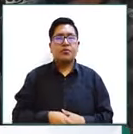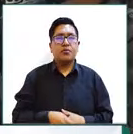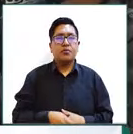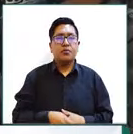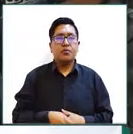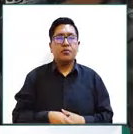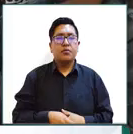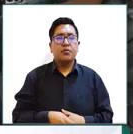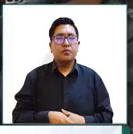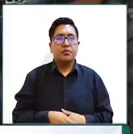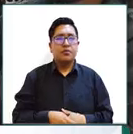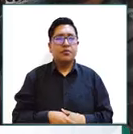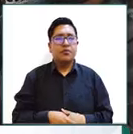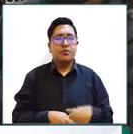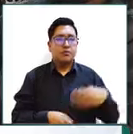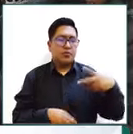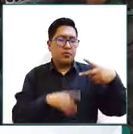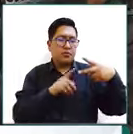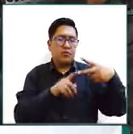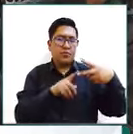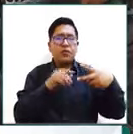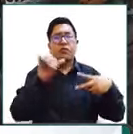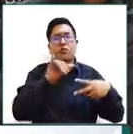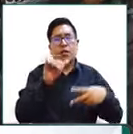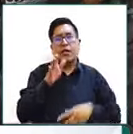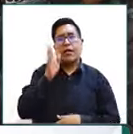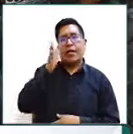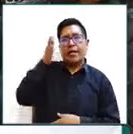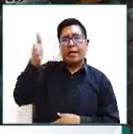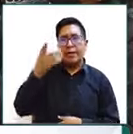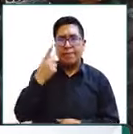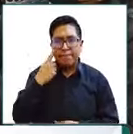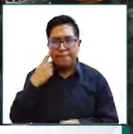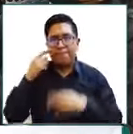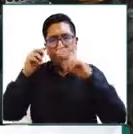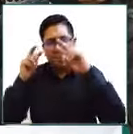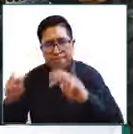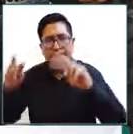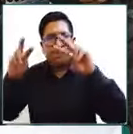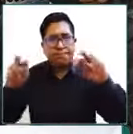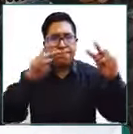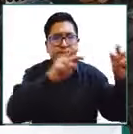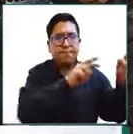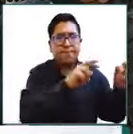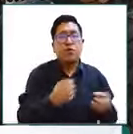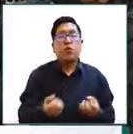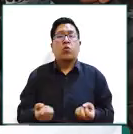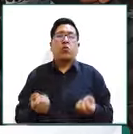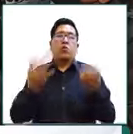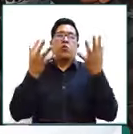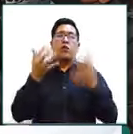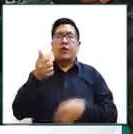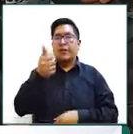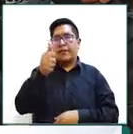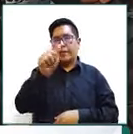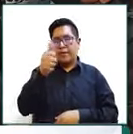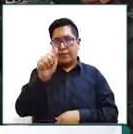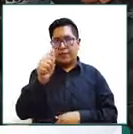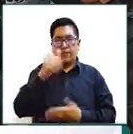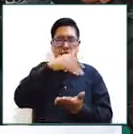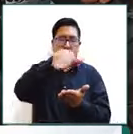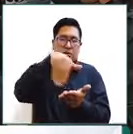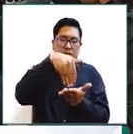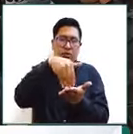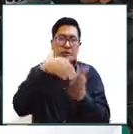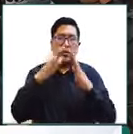también se han hecho verificaciones como les decía a diez centros de acogimiento esto motivado